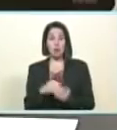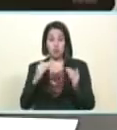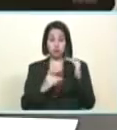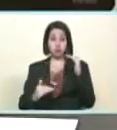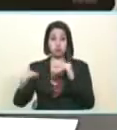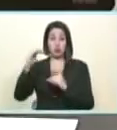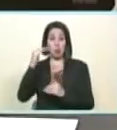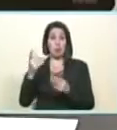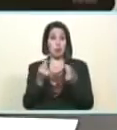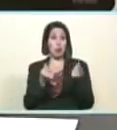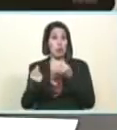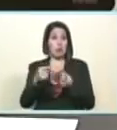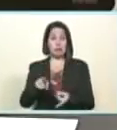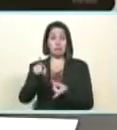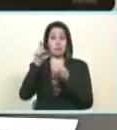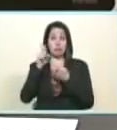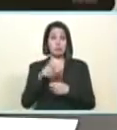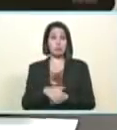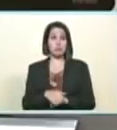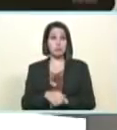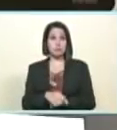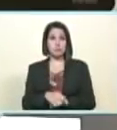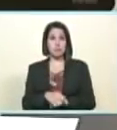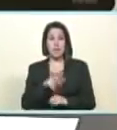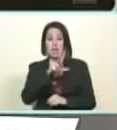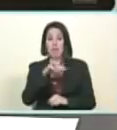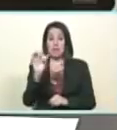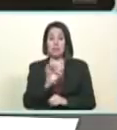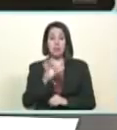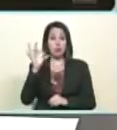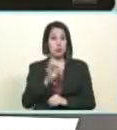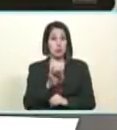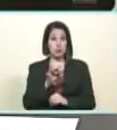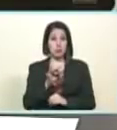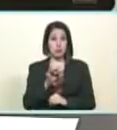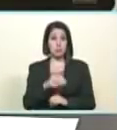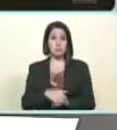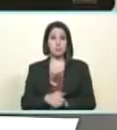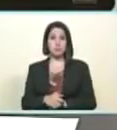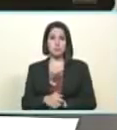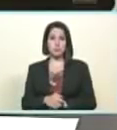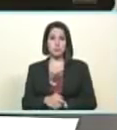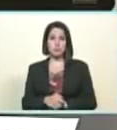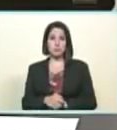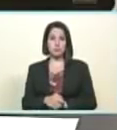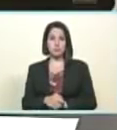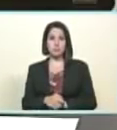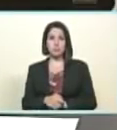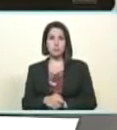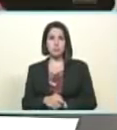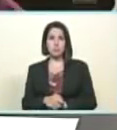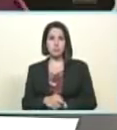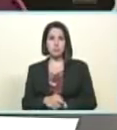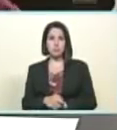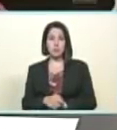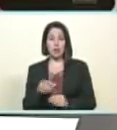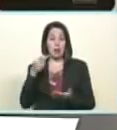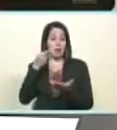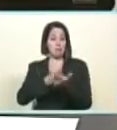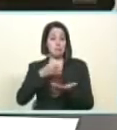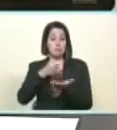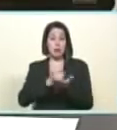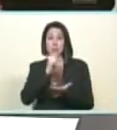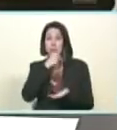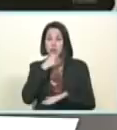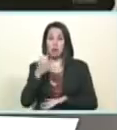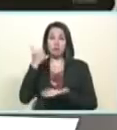aumento del 30% del 30% de la pensión